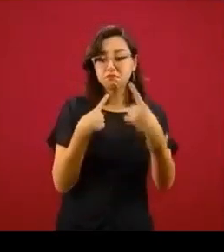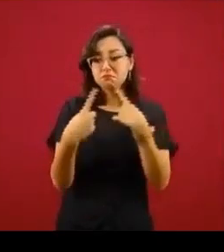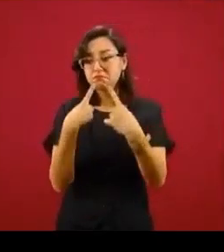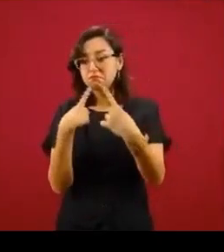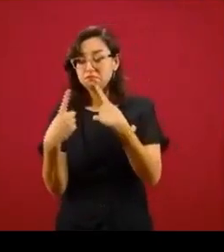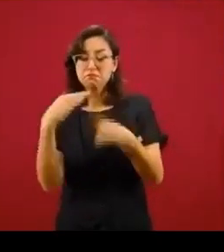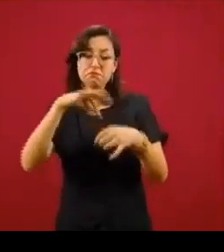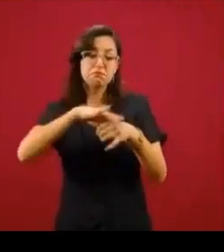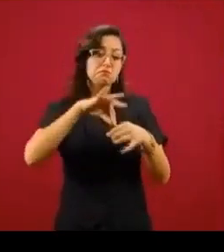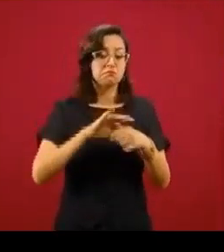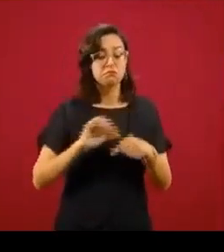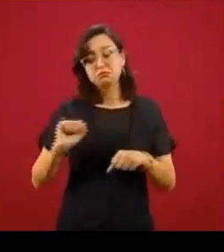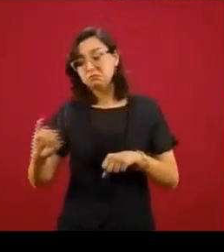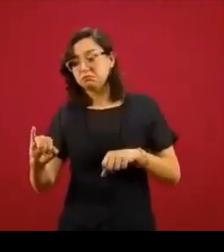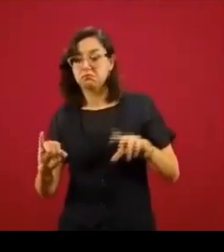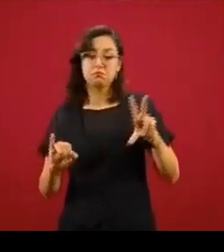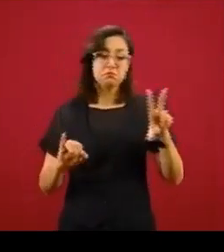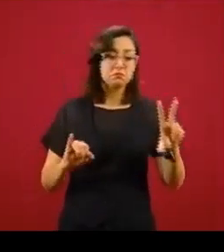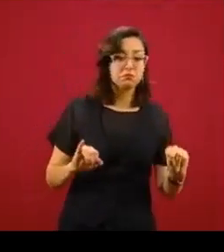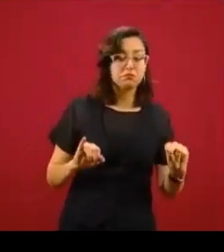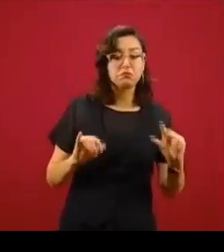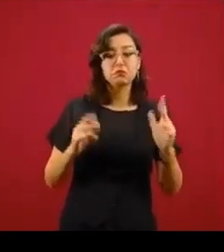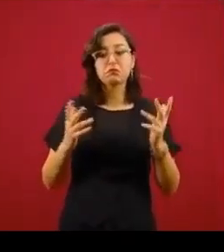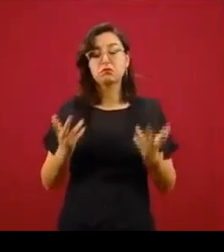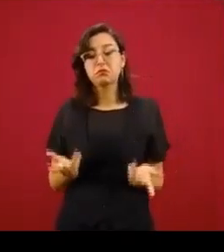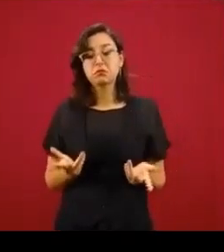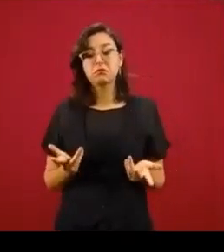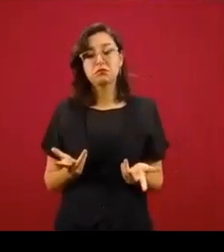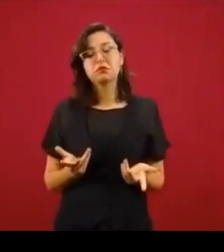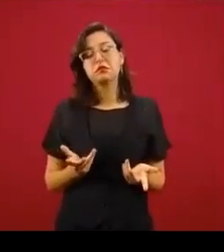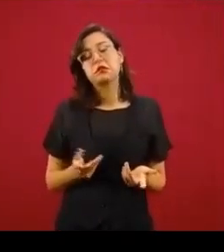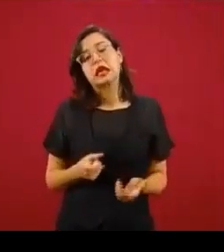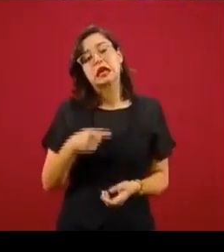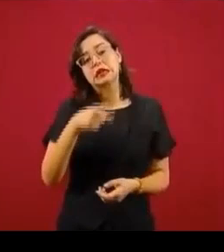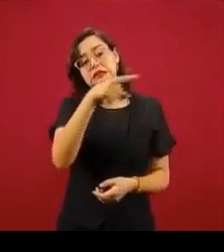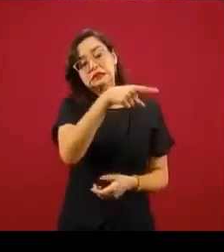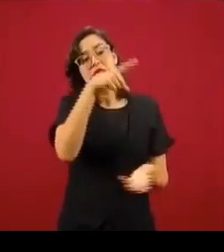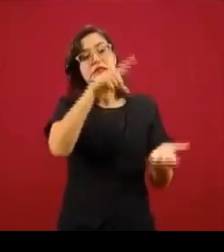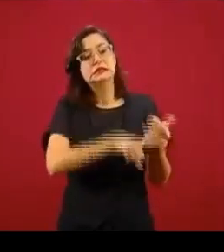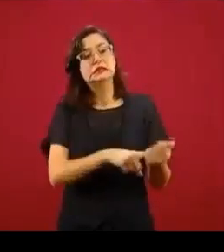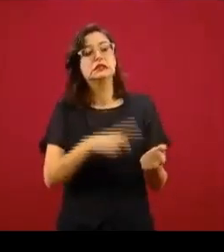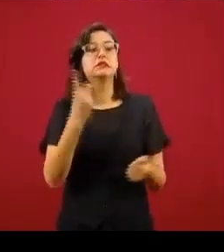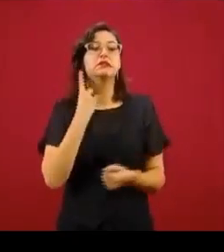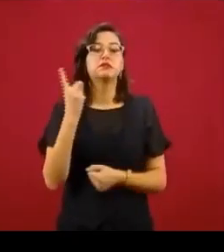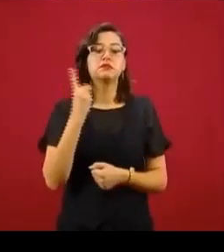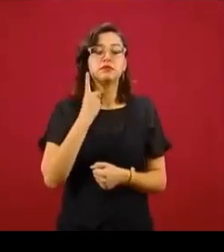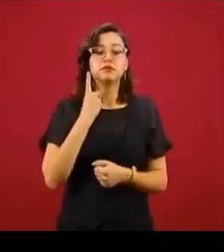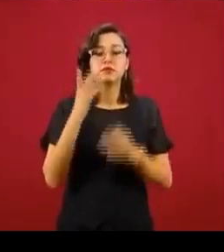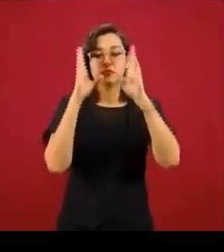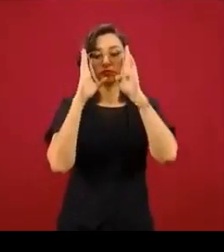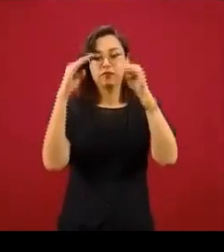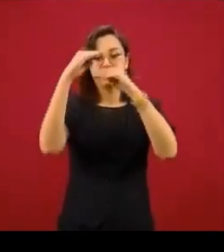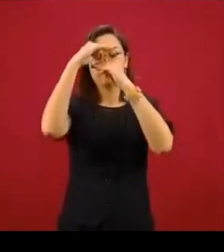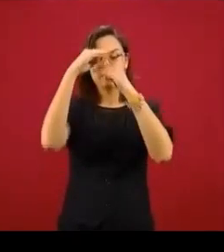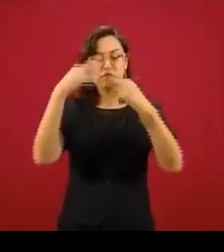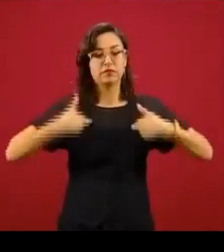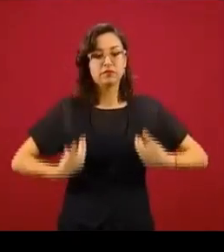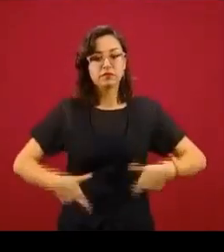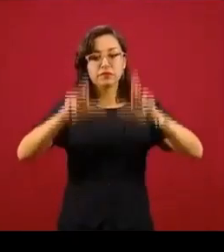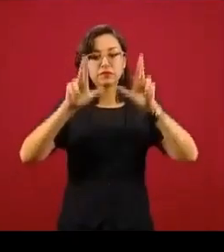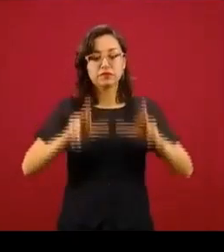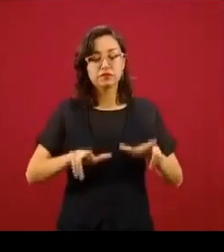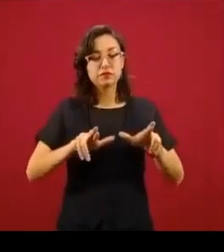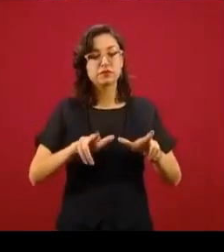los que representan al conservadurismo, pues no sólo se oponen, sino que